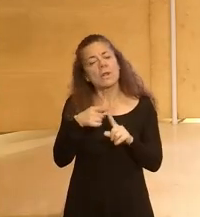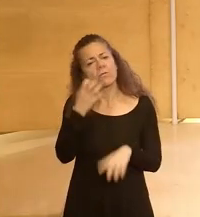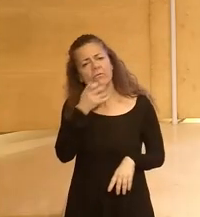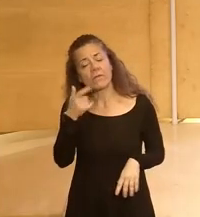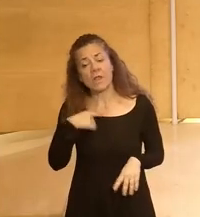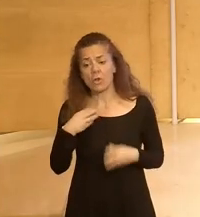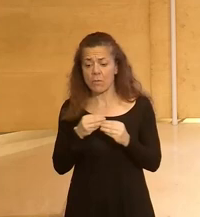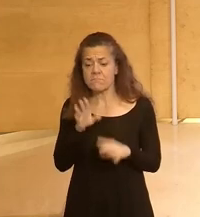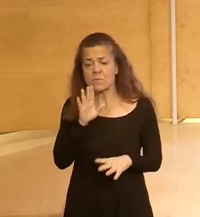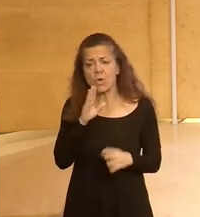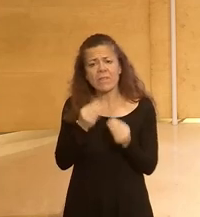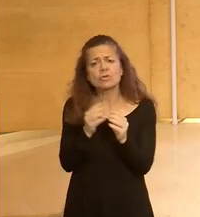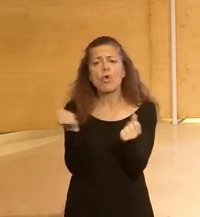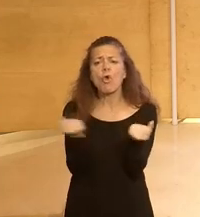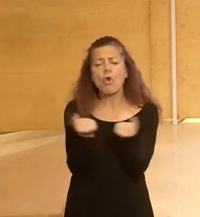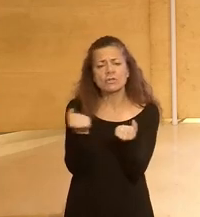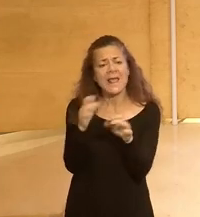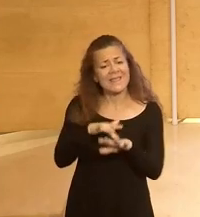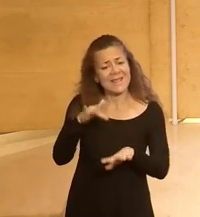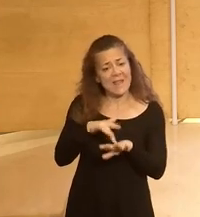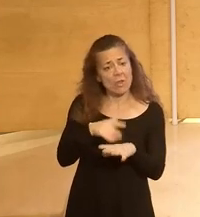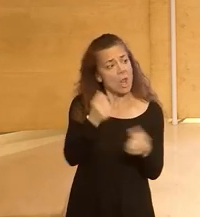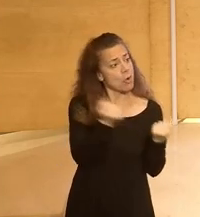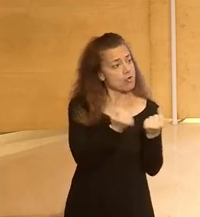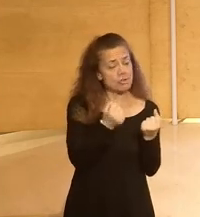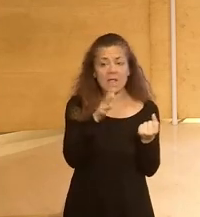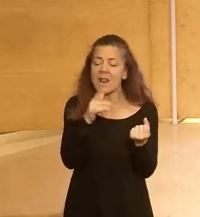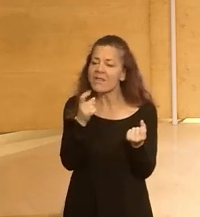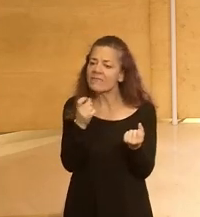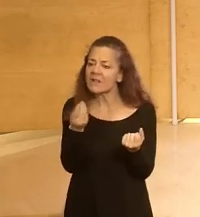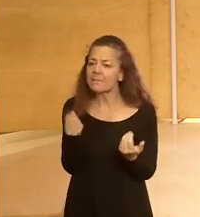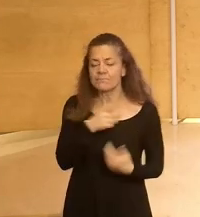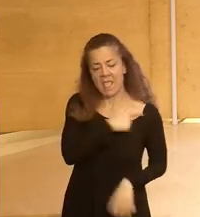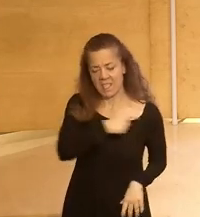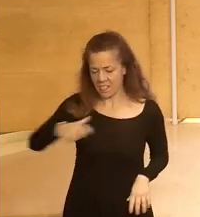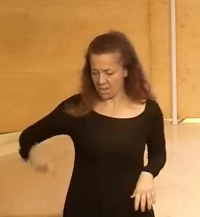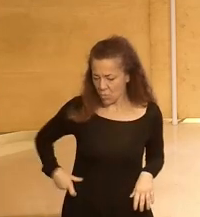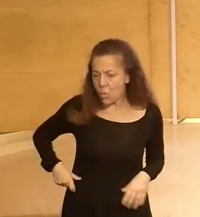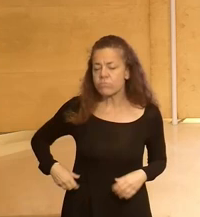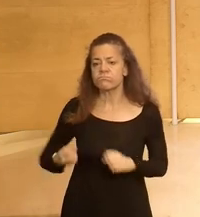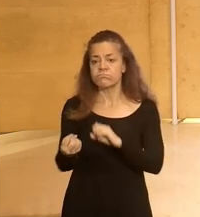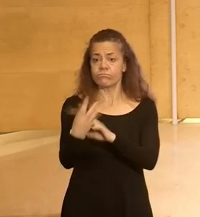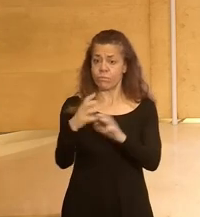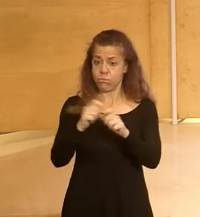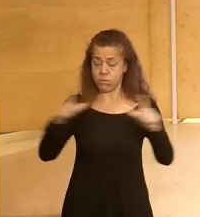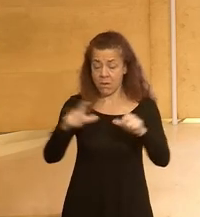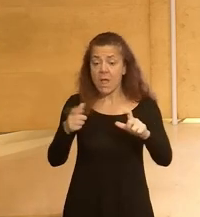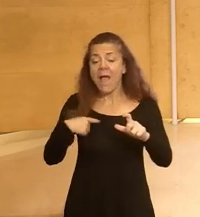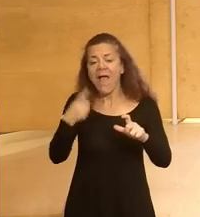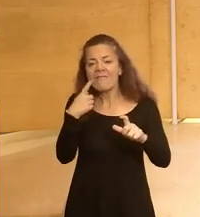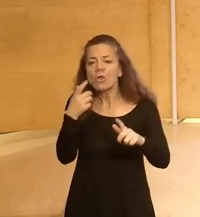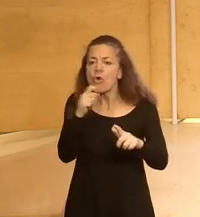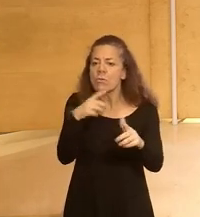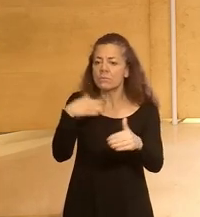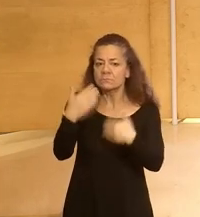lo que hicimos con el coche o sea la digitalización es como ese coche y ahora hay que poner el cinturón de seguridad el airbag y ver cómo vamos ahí